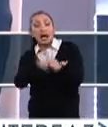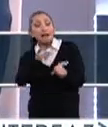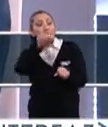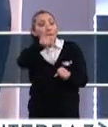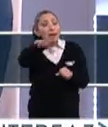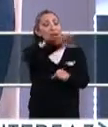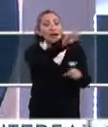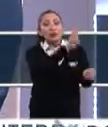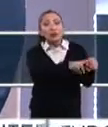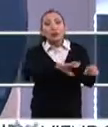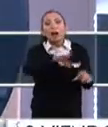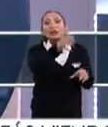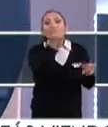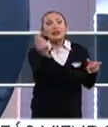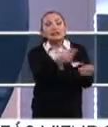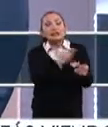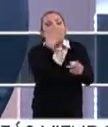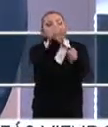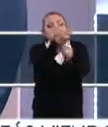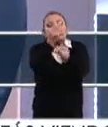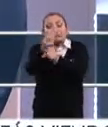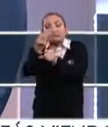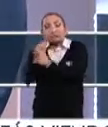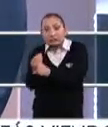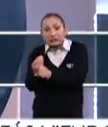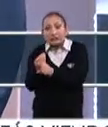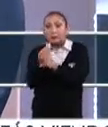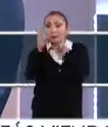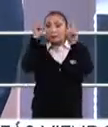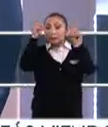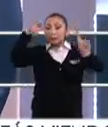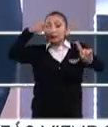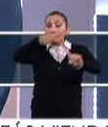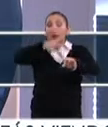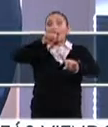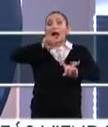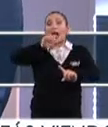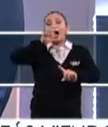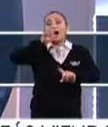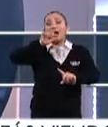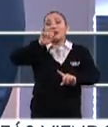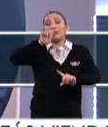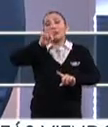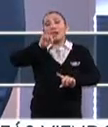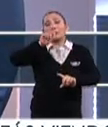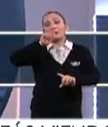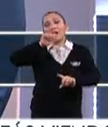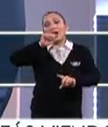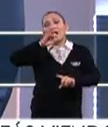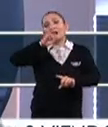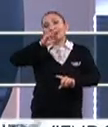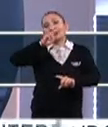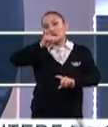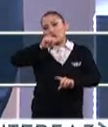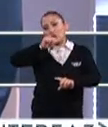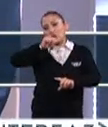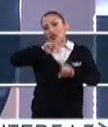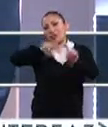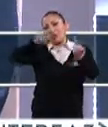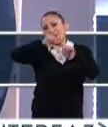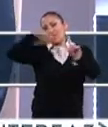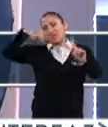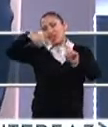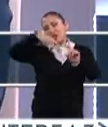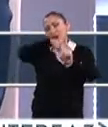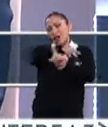naturales. El tema de adaptación es abordado en el MOOC desde diferentes